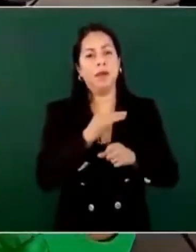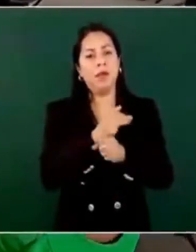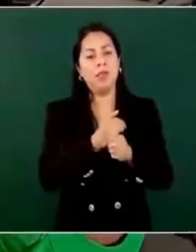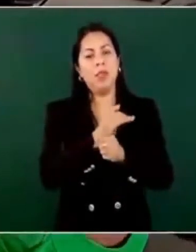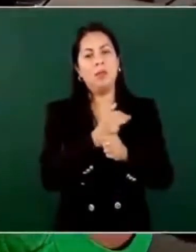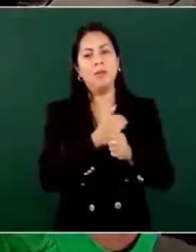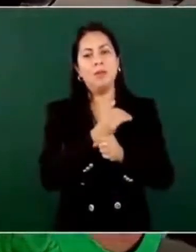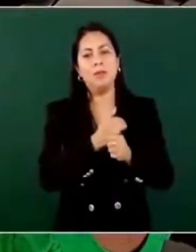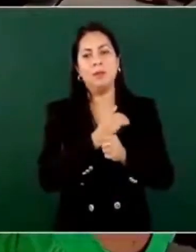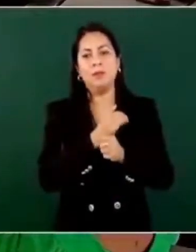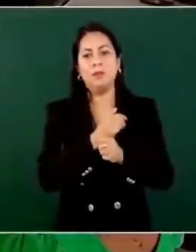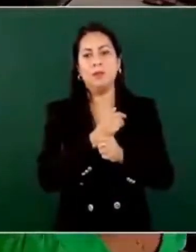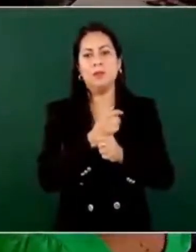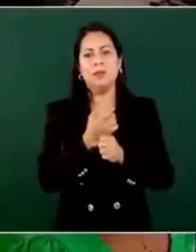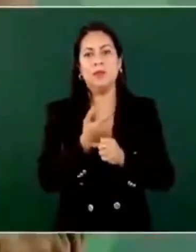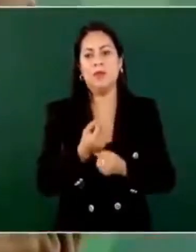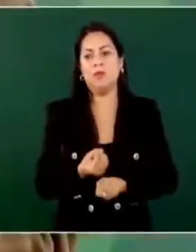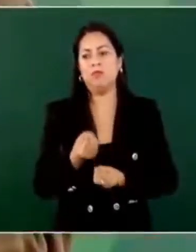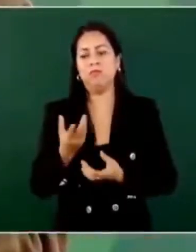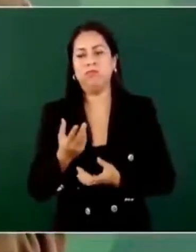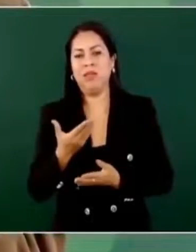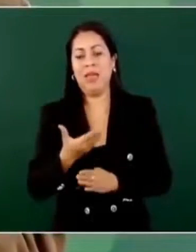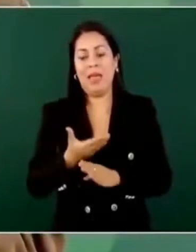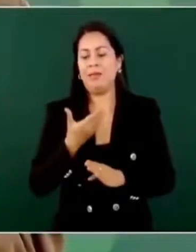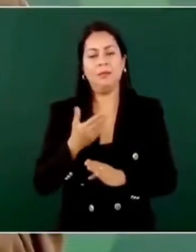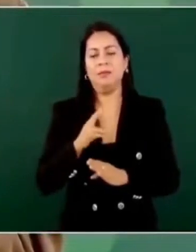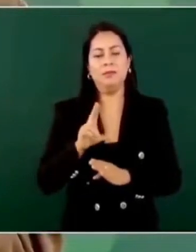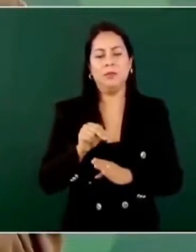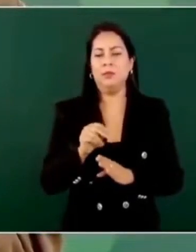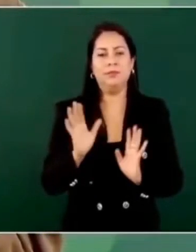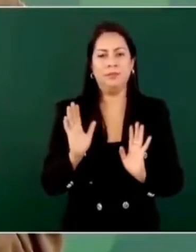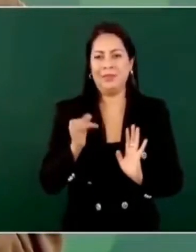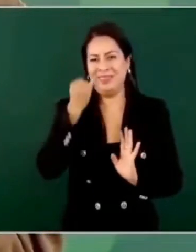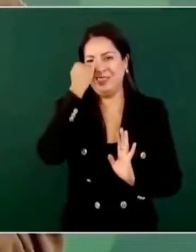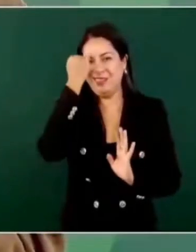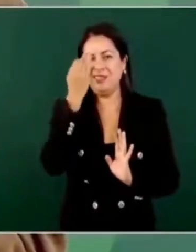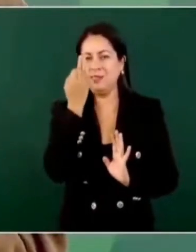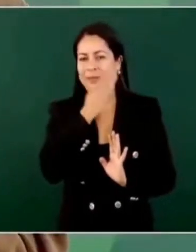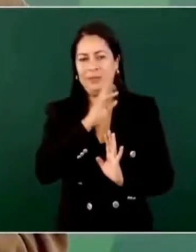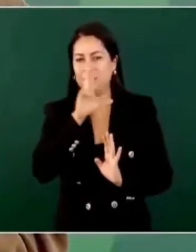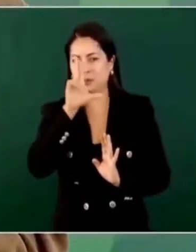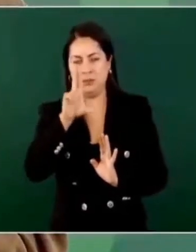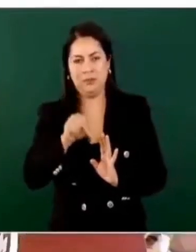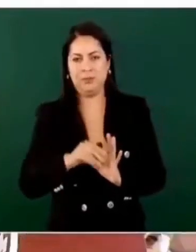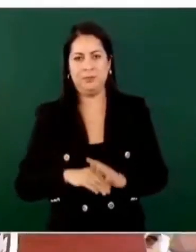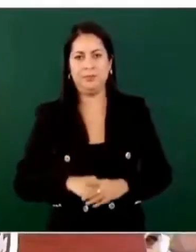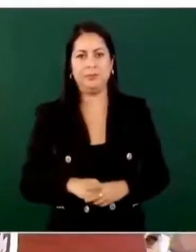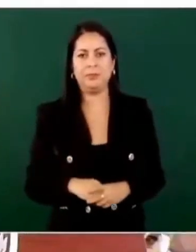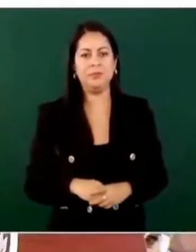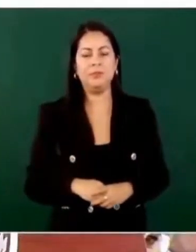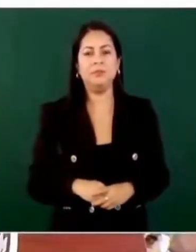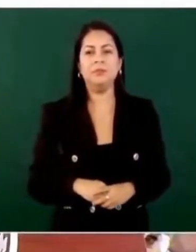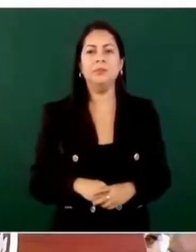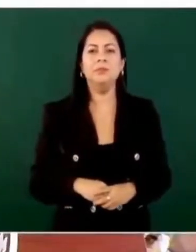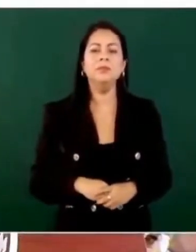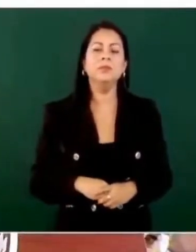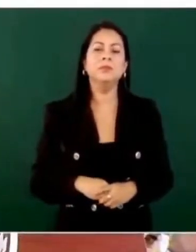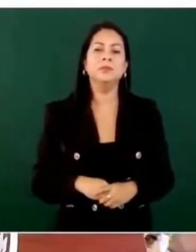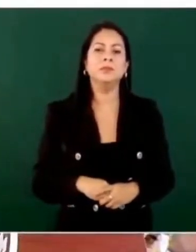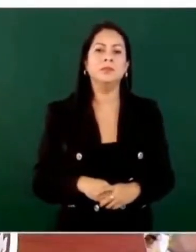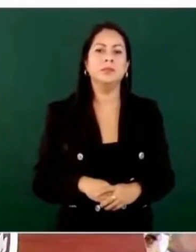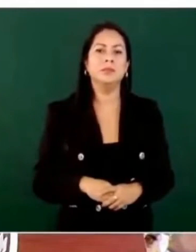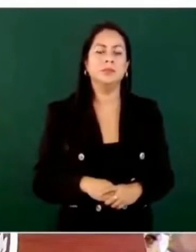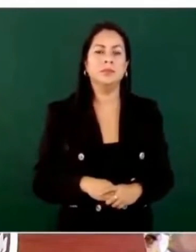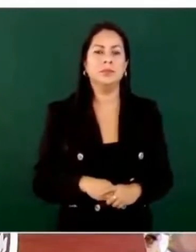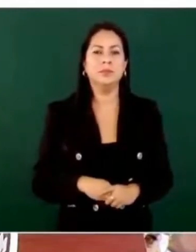No adelantemos hipótesis, ni mucho menos las